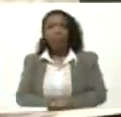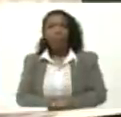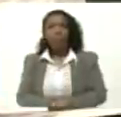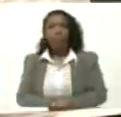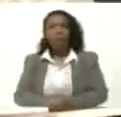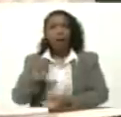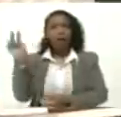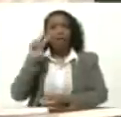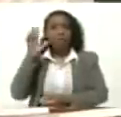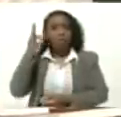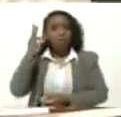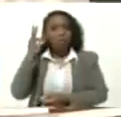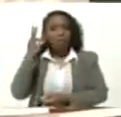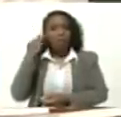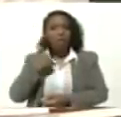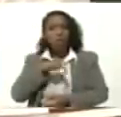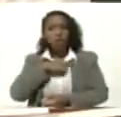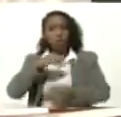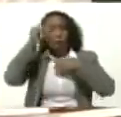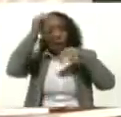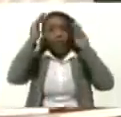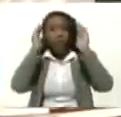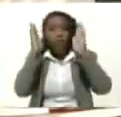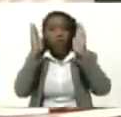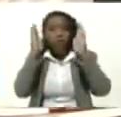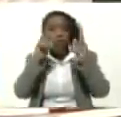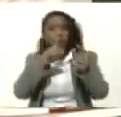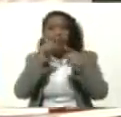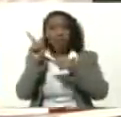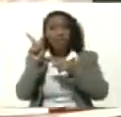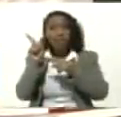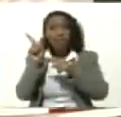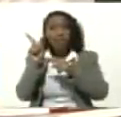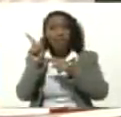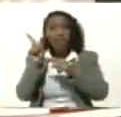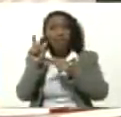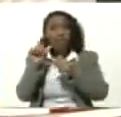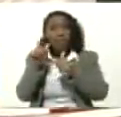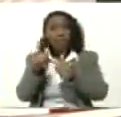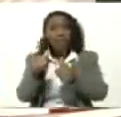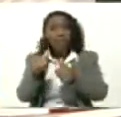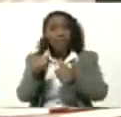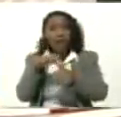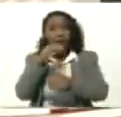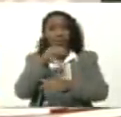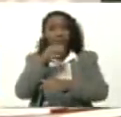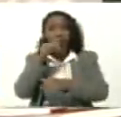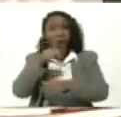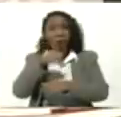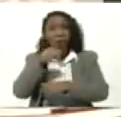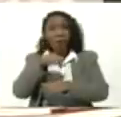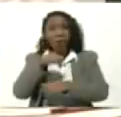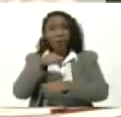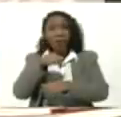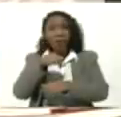Venezuela Estamos pendientes De estos anuncios Que en la tarde De hoy Estaremos Hay